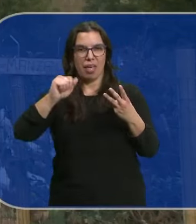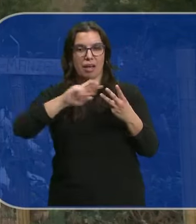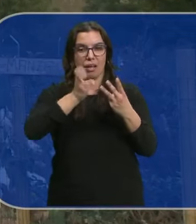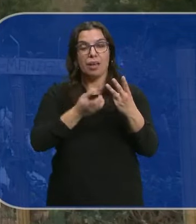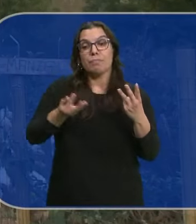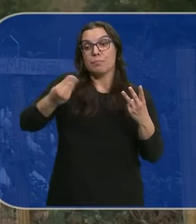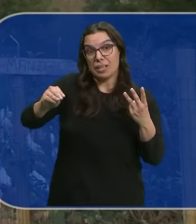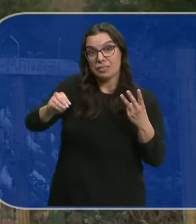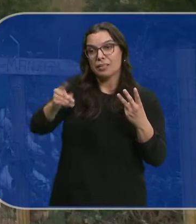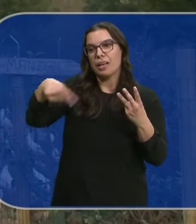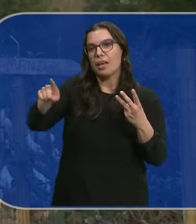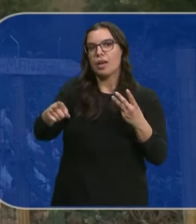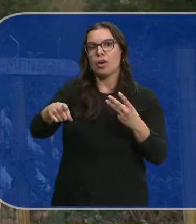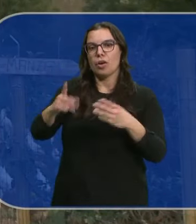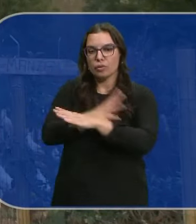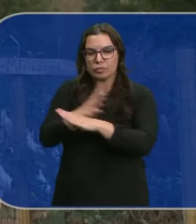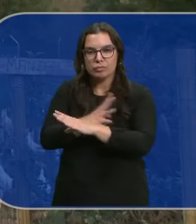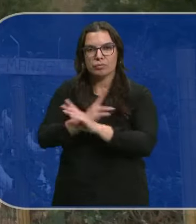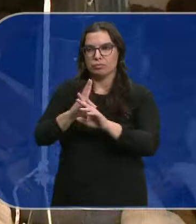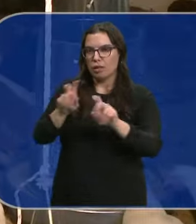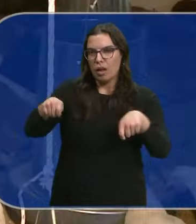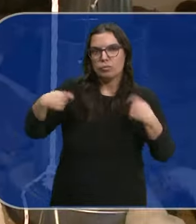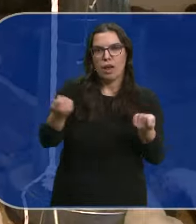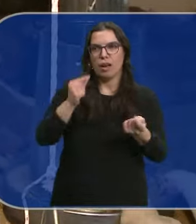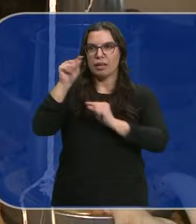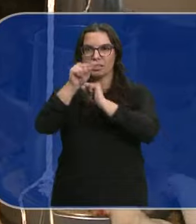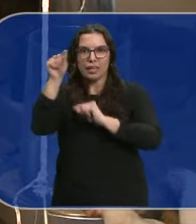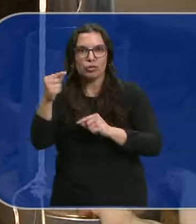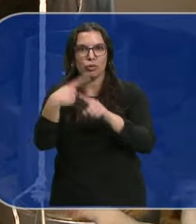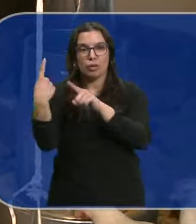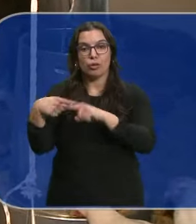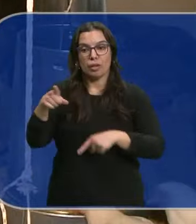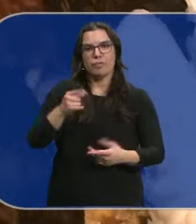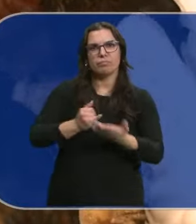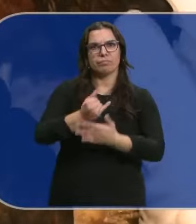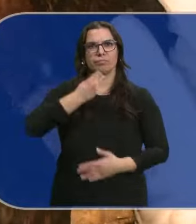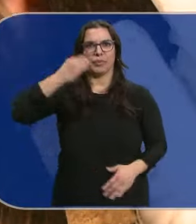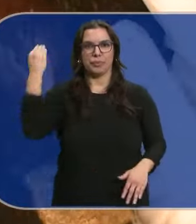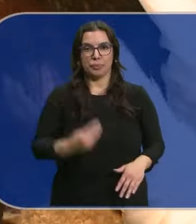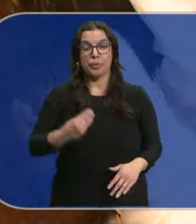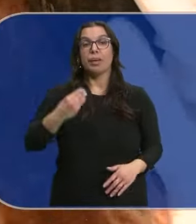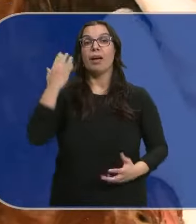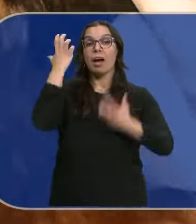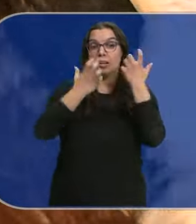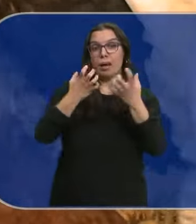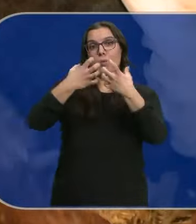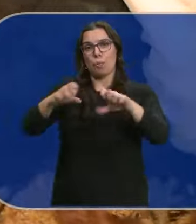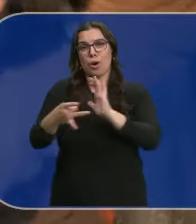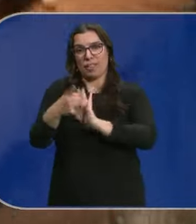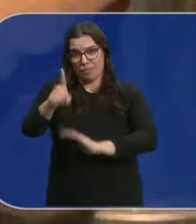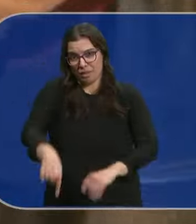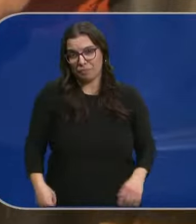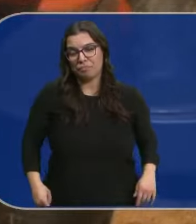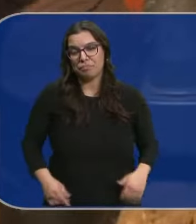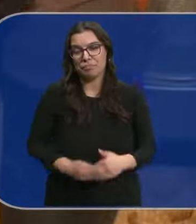complementan La dieta Con hierba Vegetación Insectos Y claro Una finca de calidad Cría animales Que ponen huevos De calidad